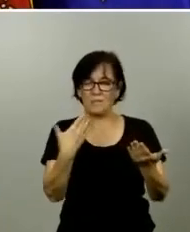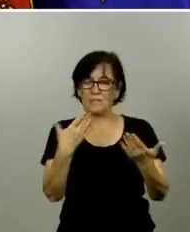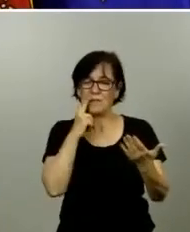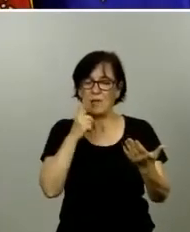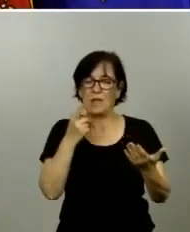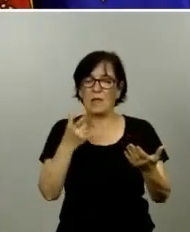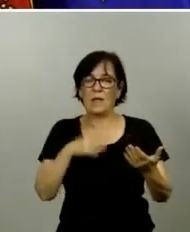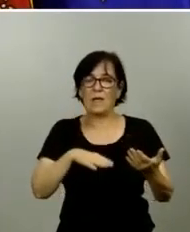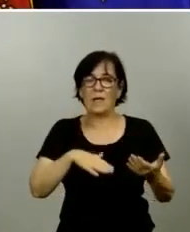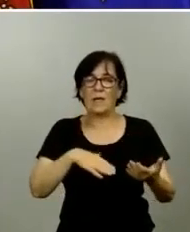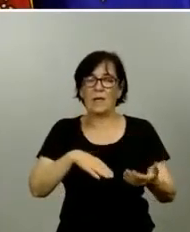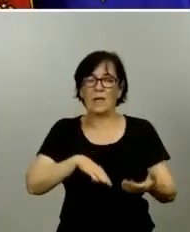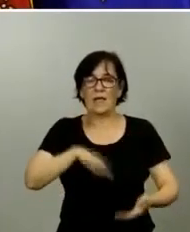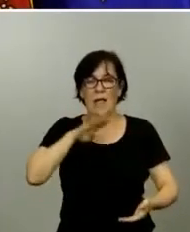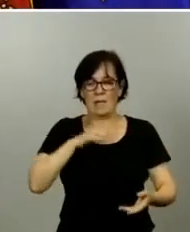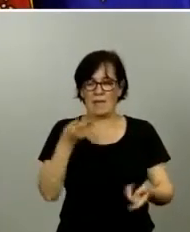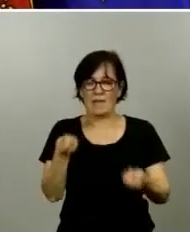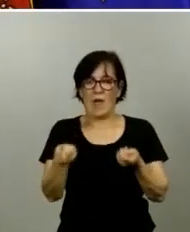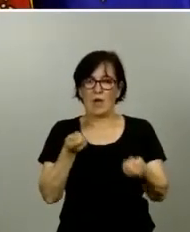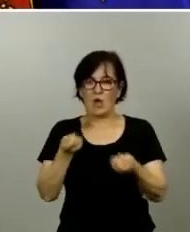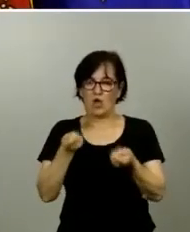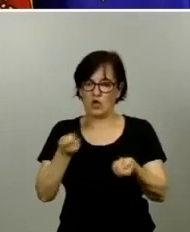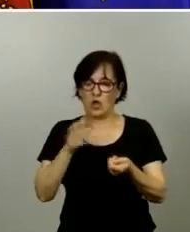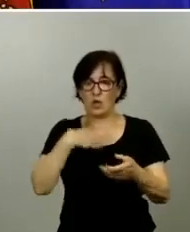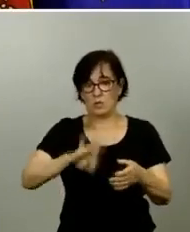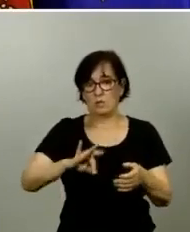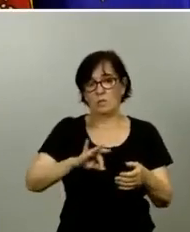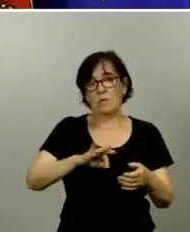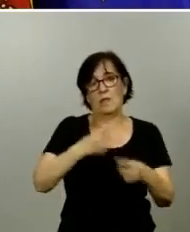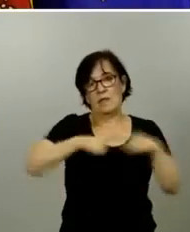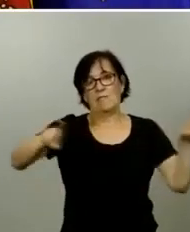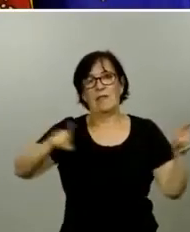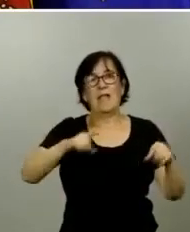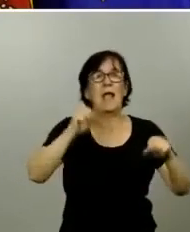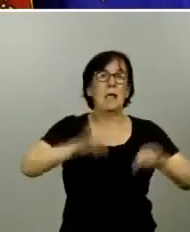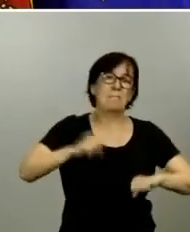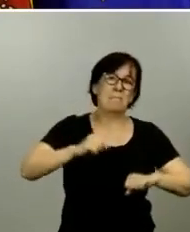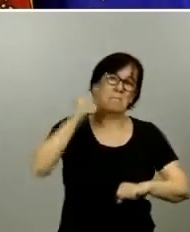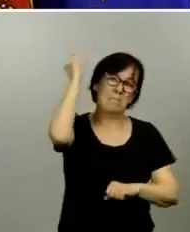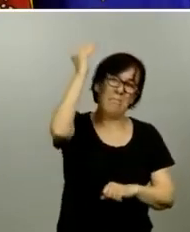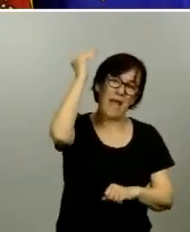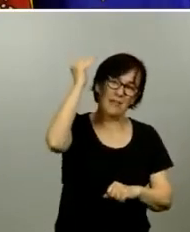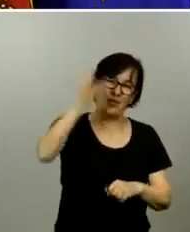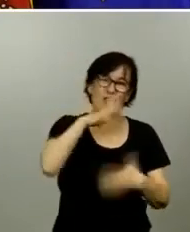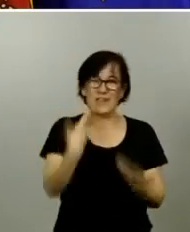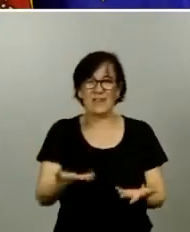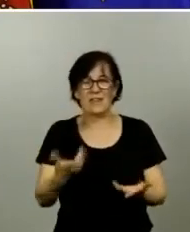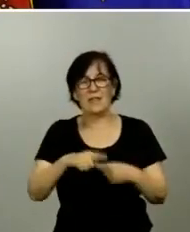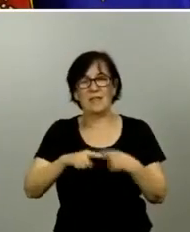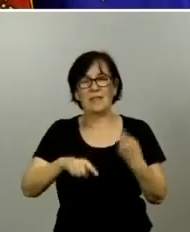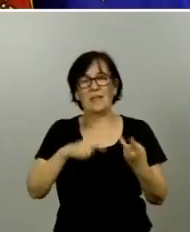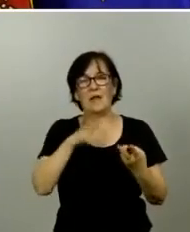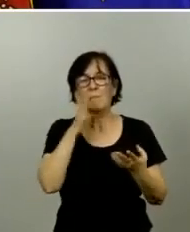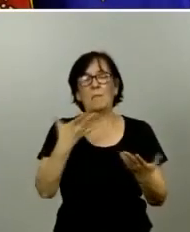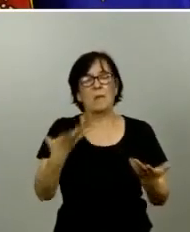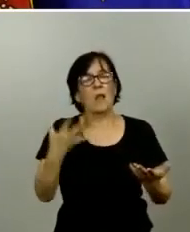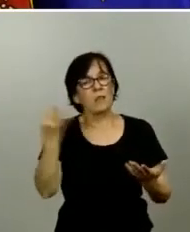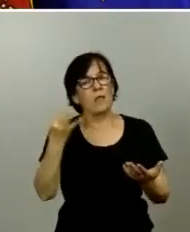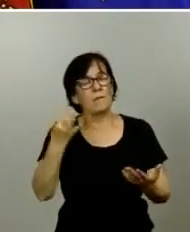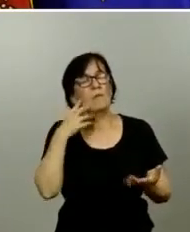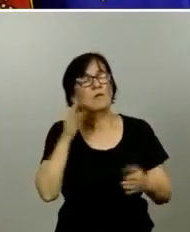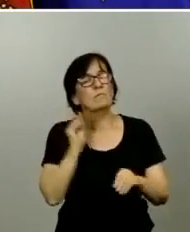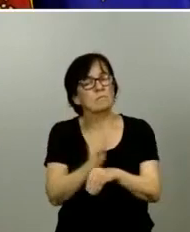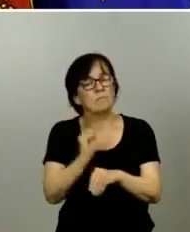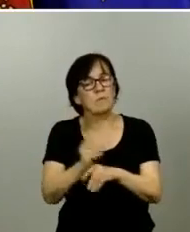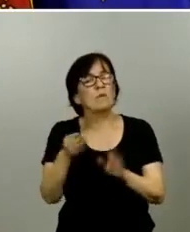es muy diferente a la que podemos tener sobre personas más mayores con más capacidad de control pero debemos de seguir manteniendo unas medidas